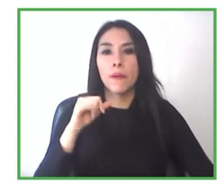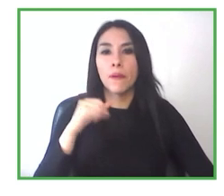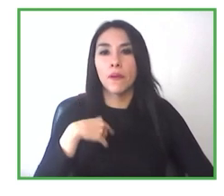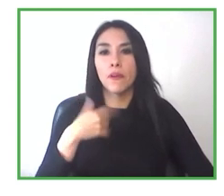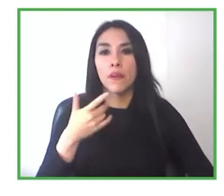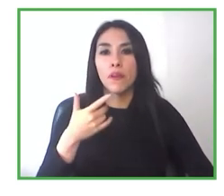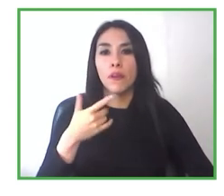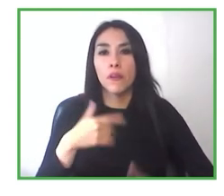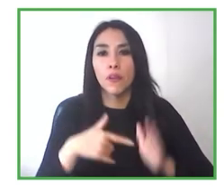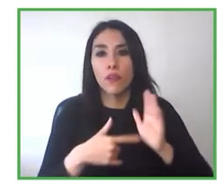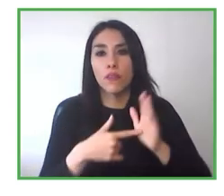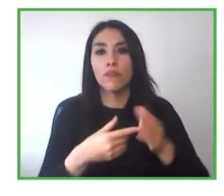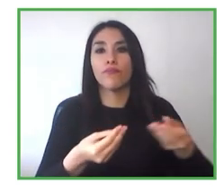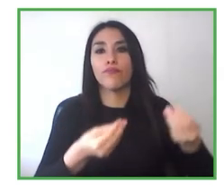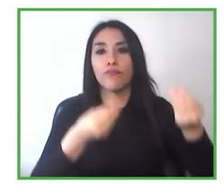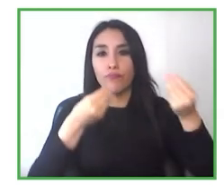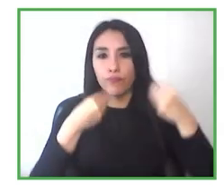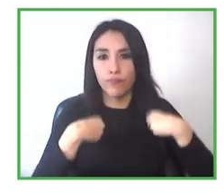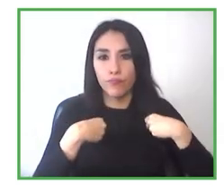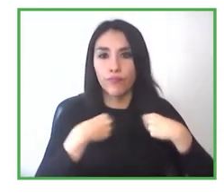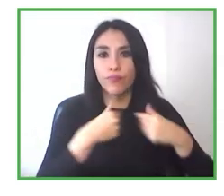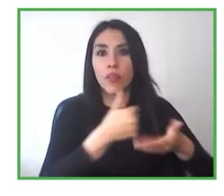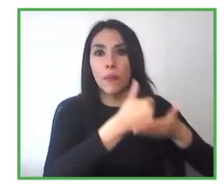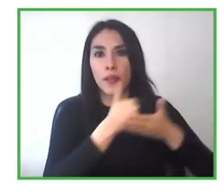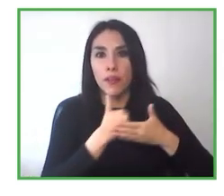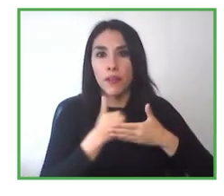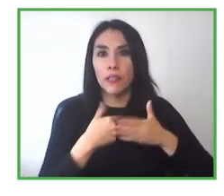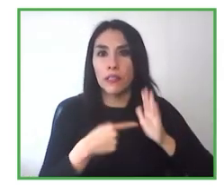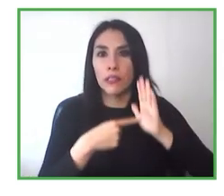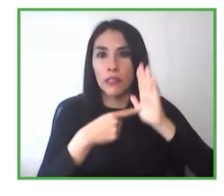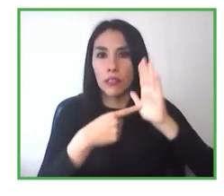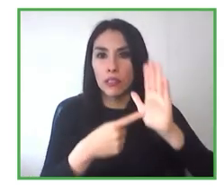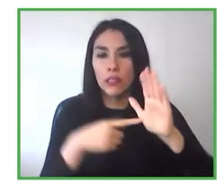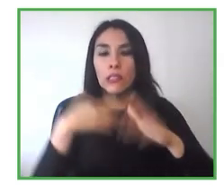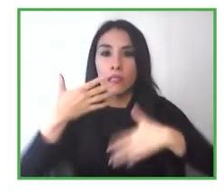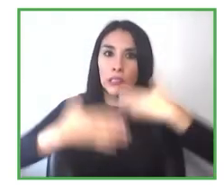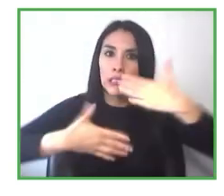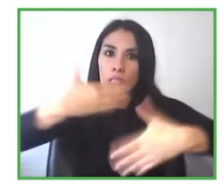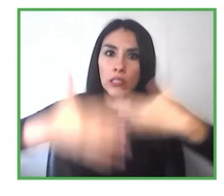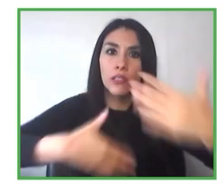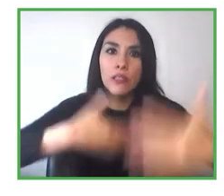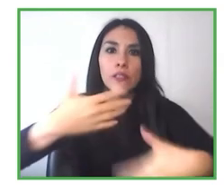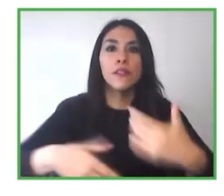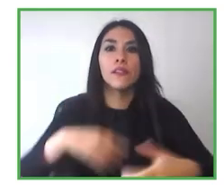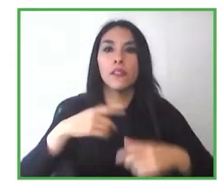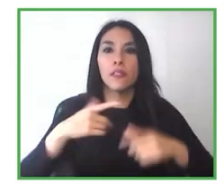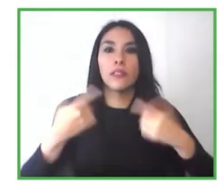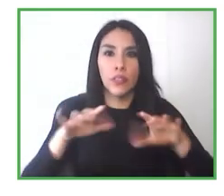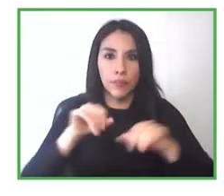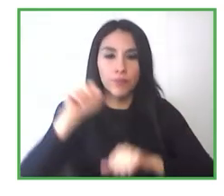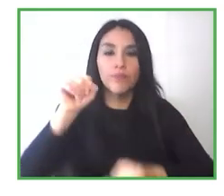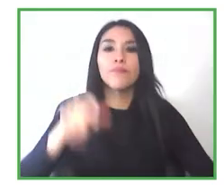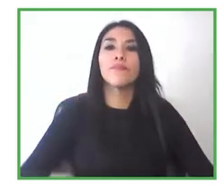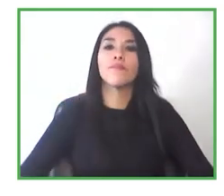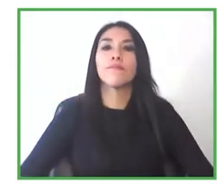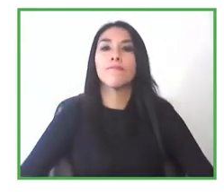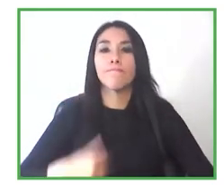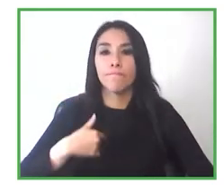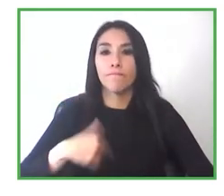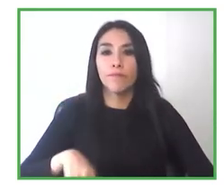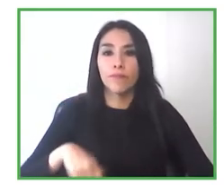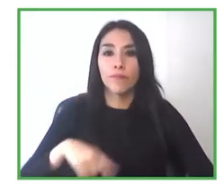Valora, en materia, de certificación de competencia, donde no les comenté anteriormente, pero aprovecho de contar, ahí que